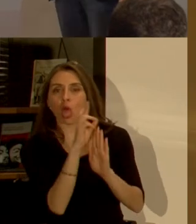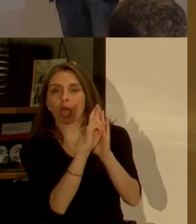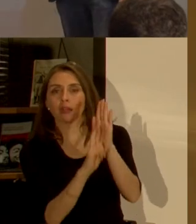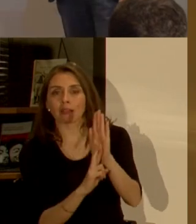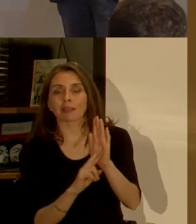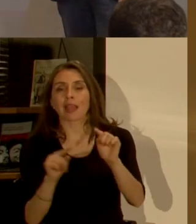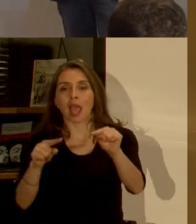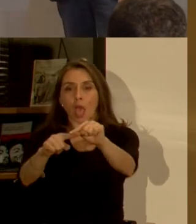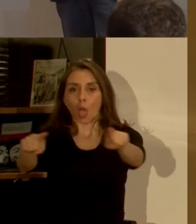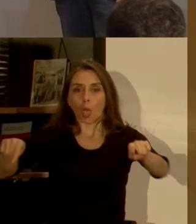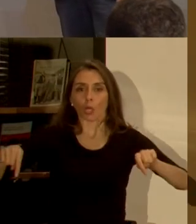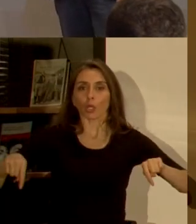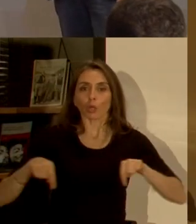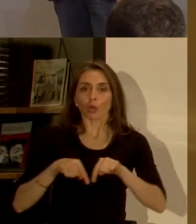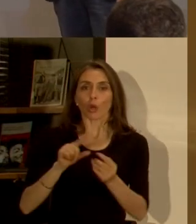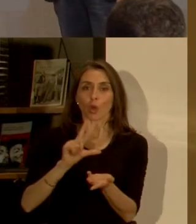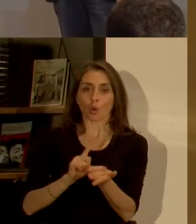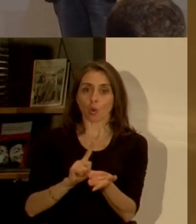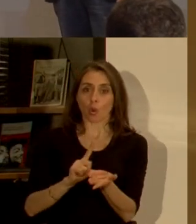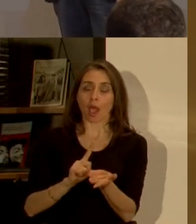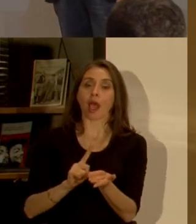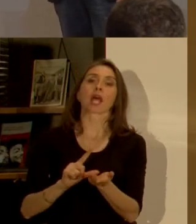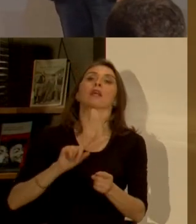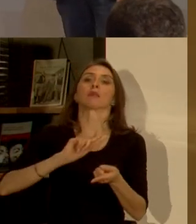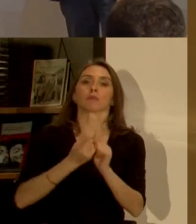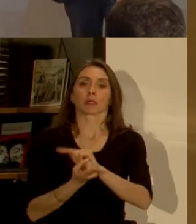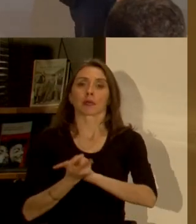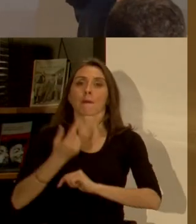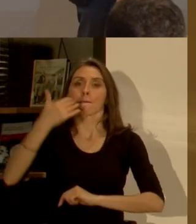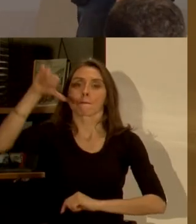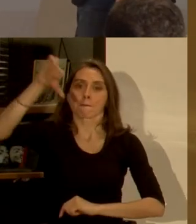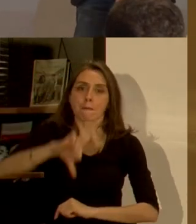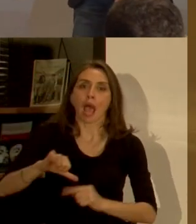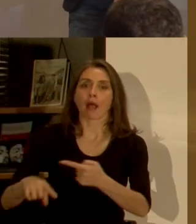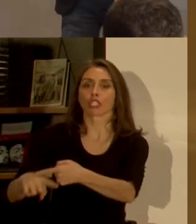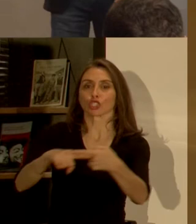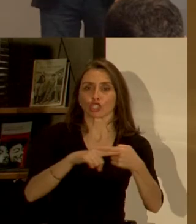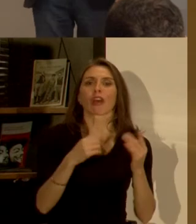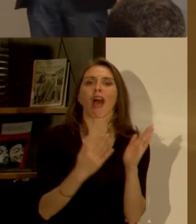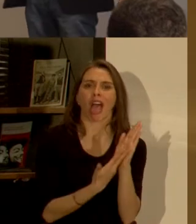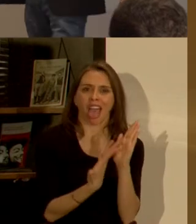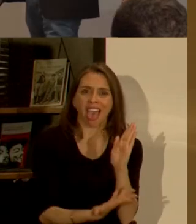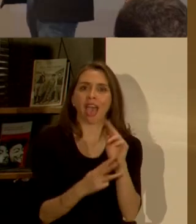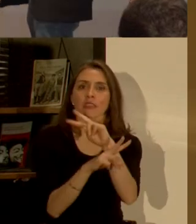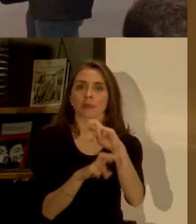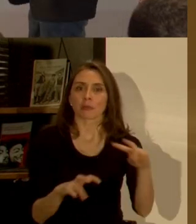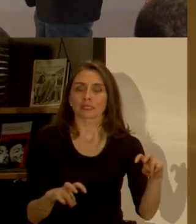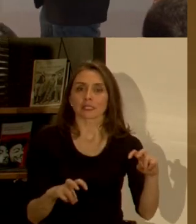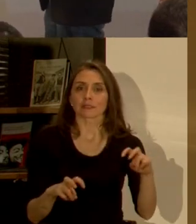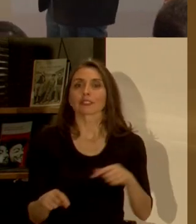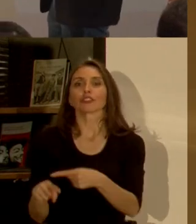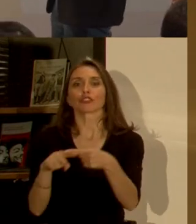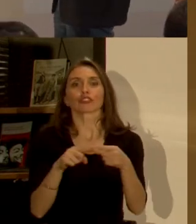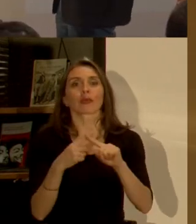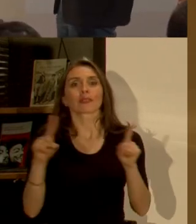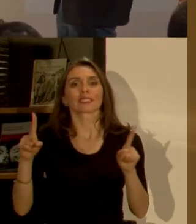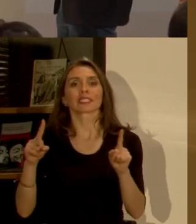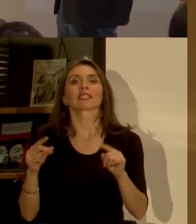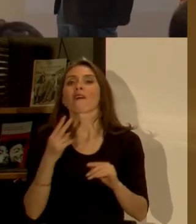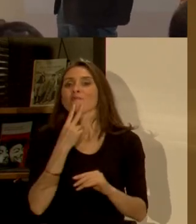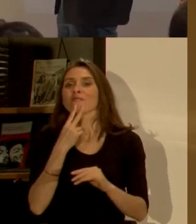físico sí genera patologías sociales está estudiado pero son patologías sociales distintas a las del